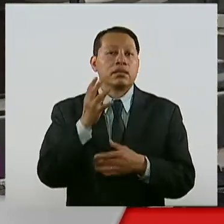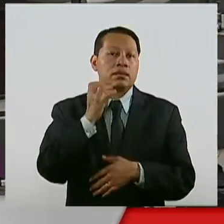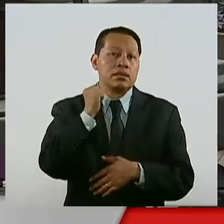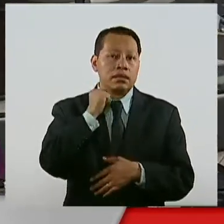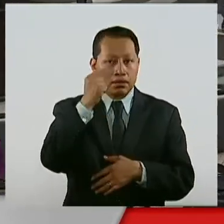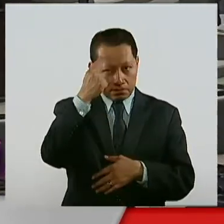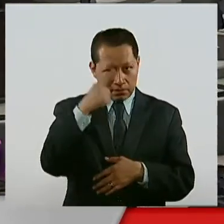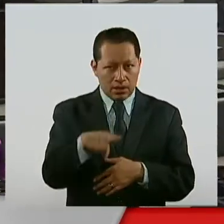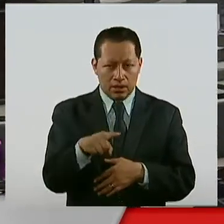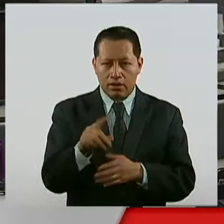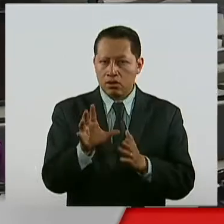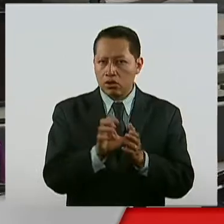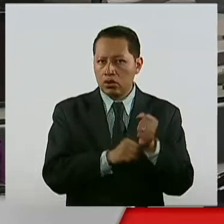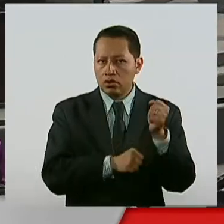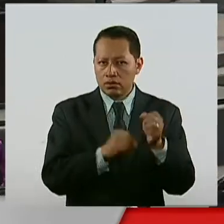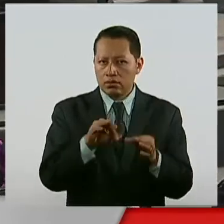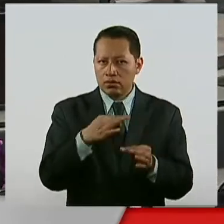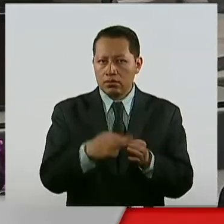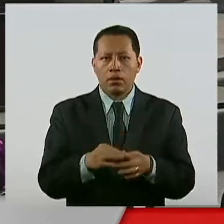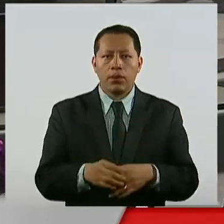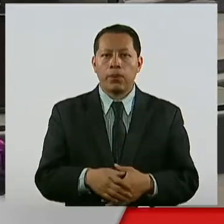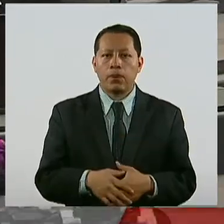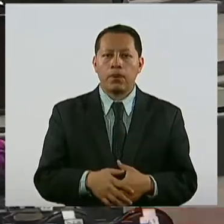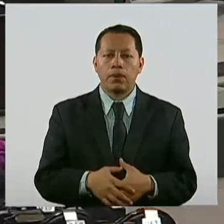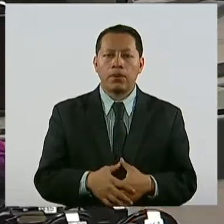República para sus efectos constitucionales.